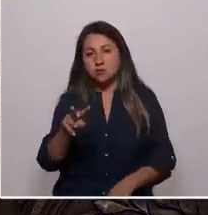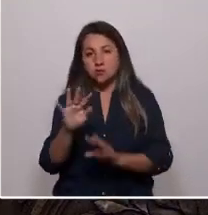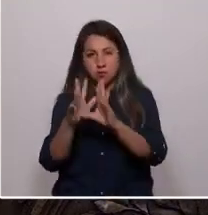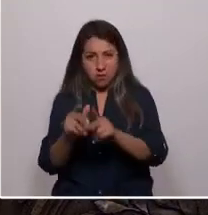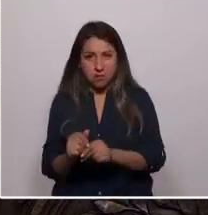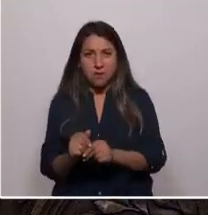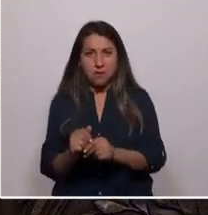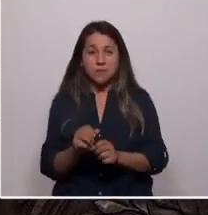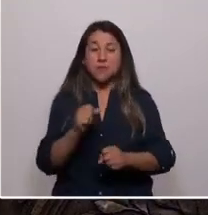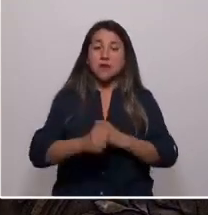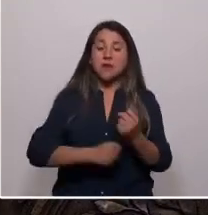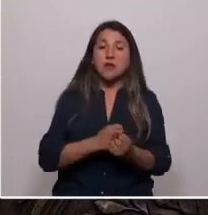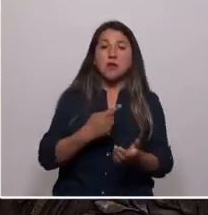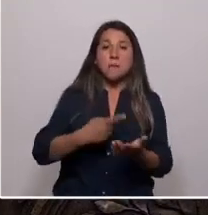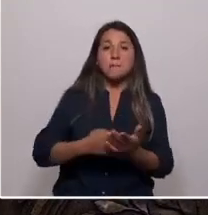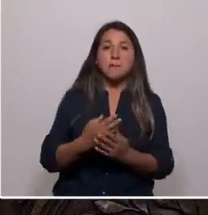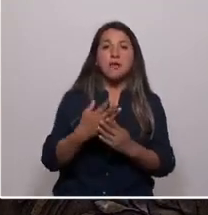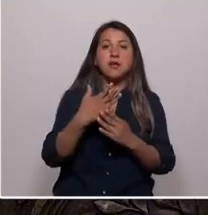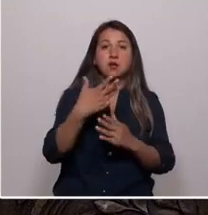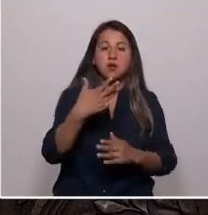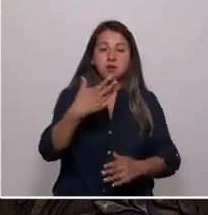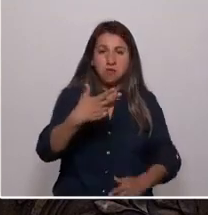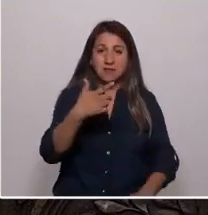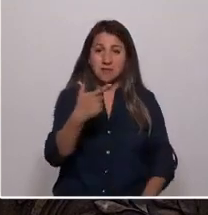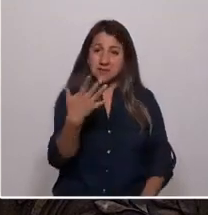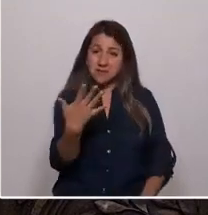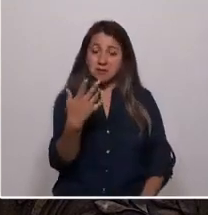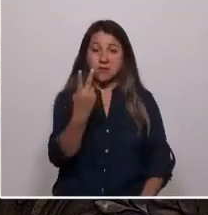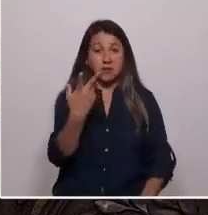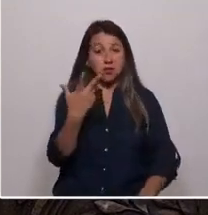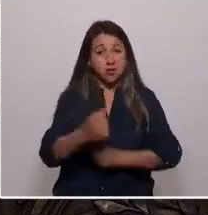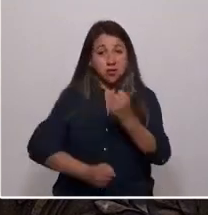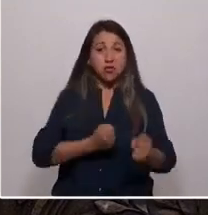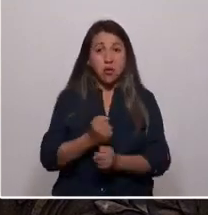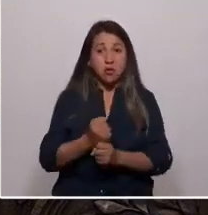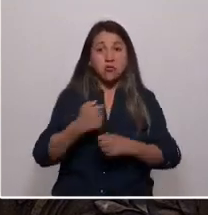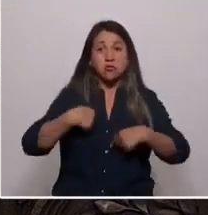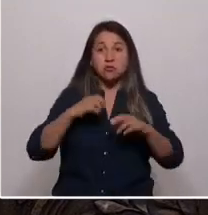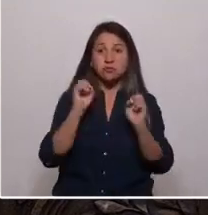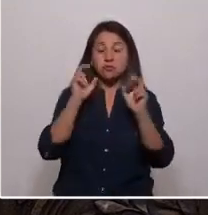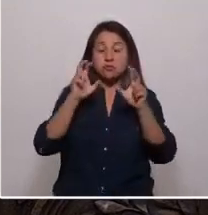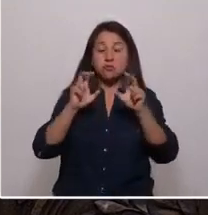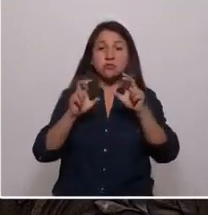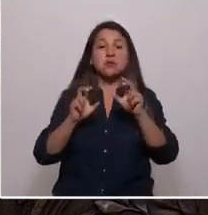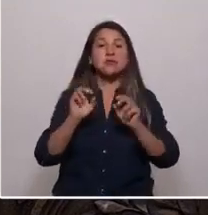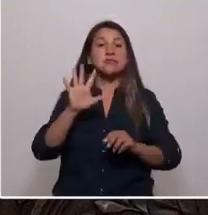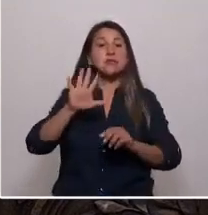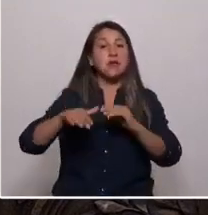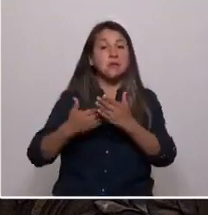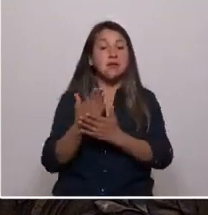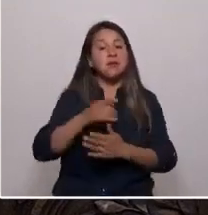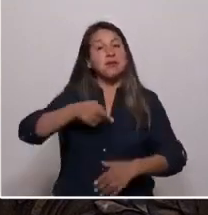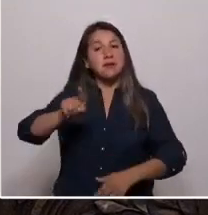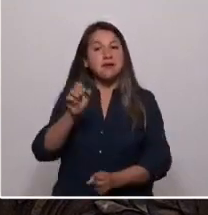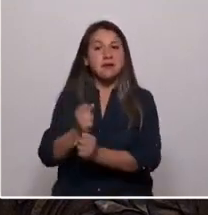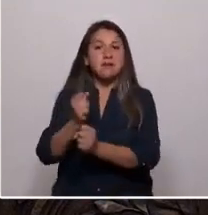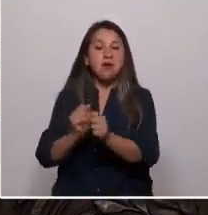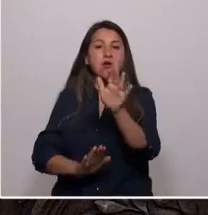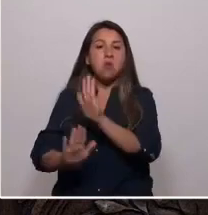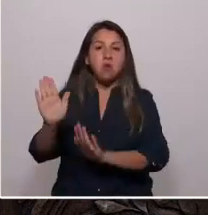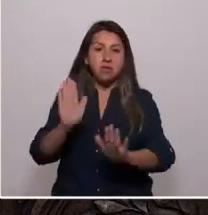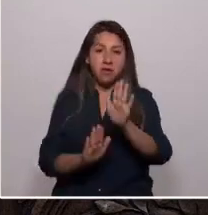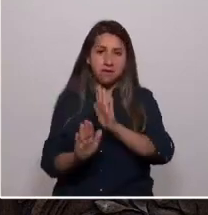Era el año 1975. A mis 28 años me levantaba a las 5 de la mañana para trabajar de cuidador de inmuebles